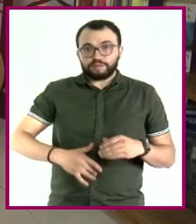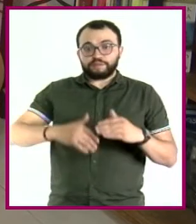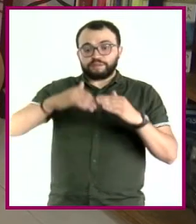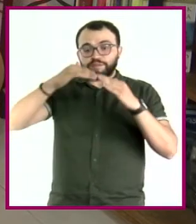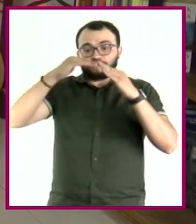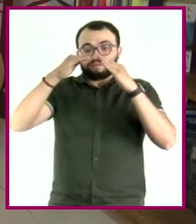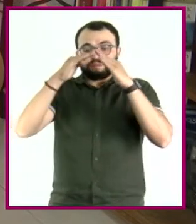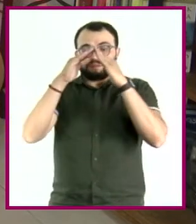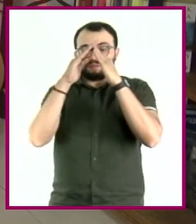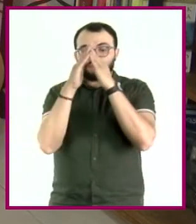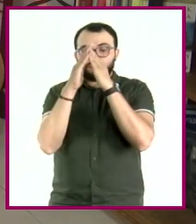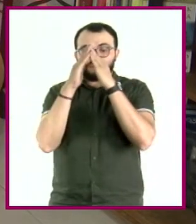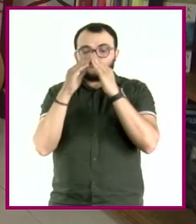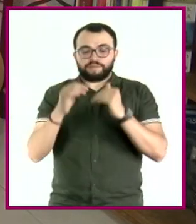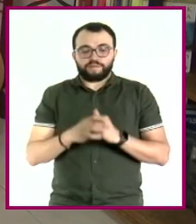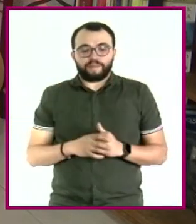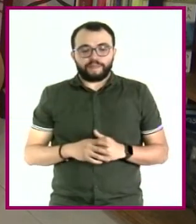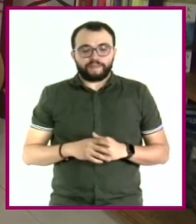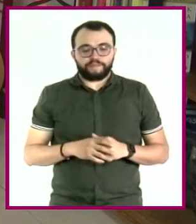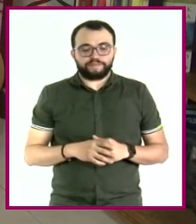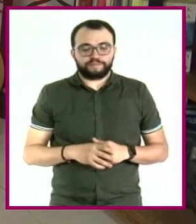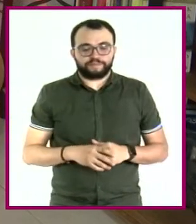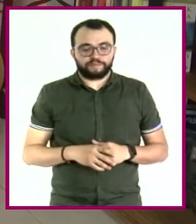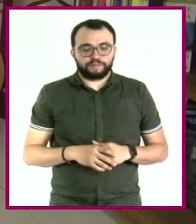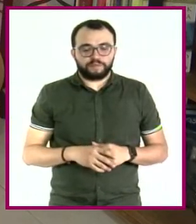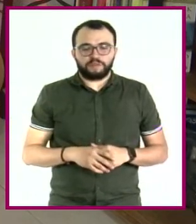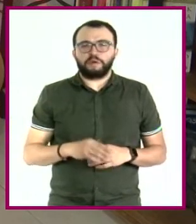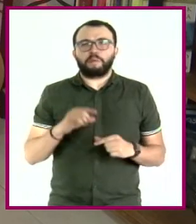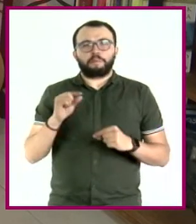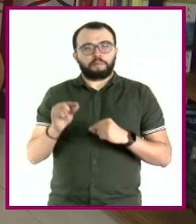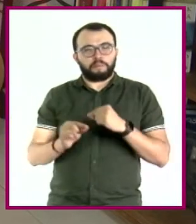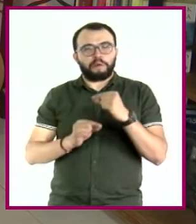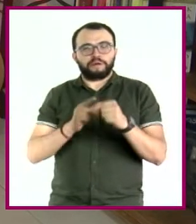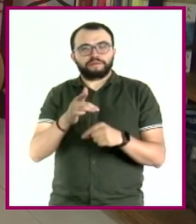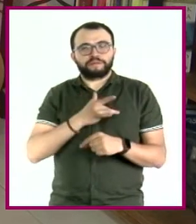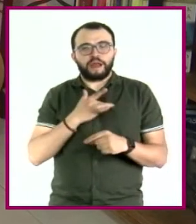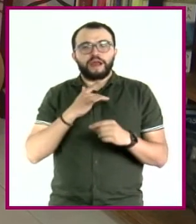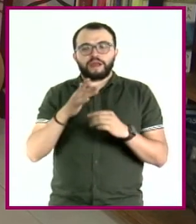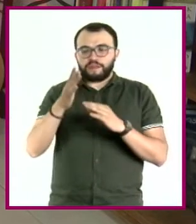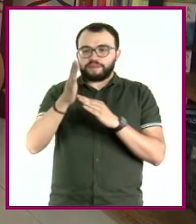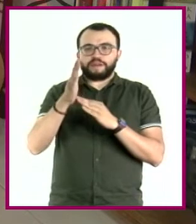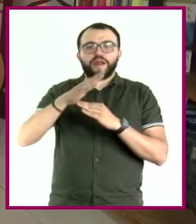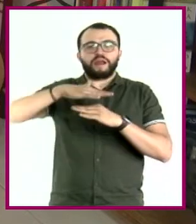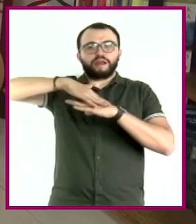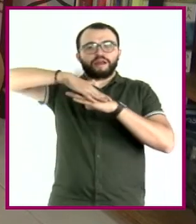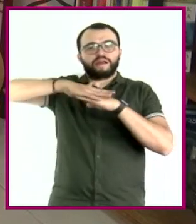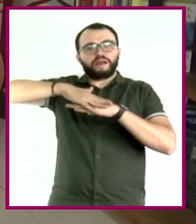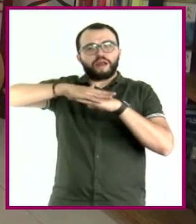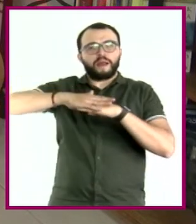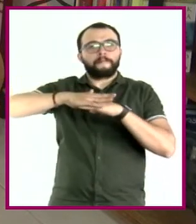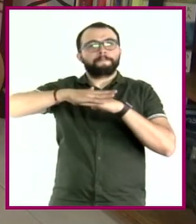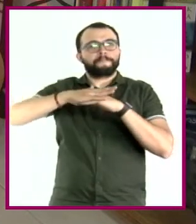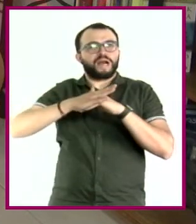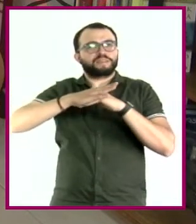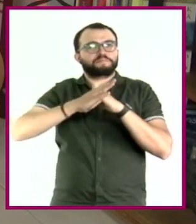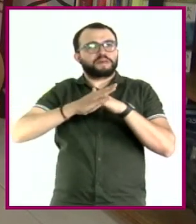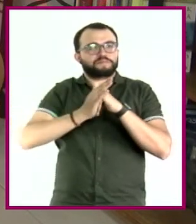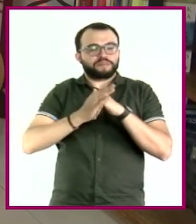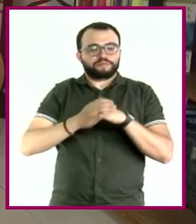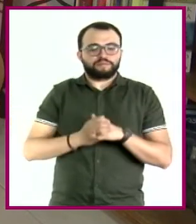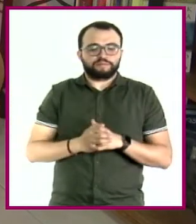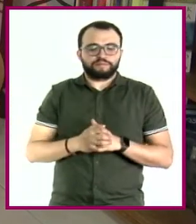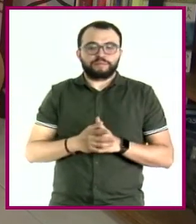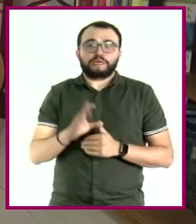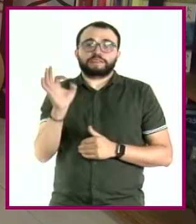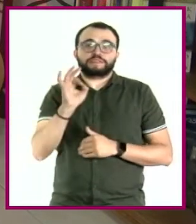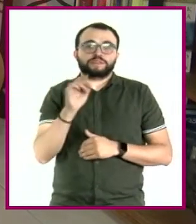talones van a ir bajando con la práctica, poco a poco. Tal vez tu cuerpo o tu físico no te ayude a